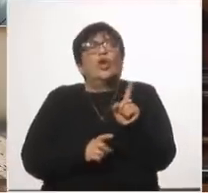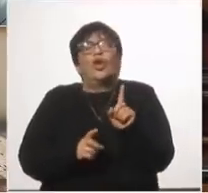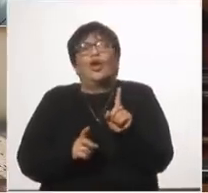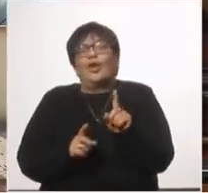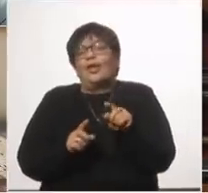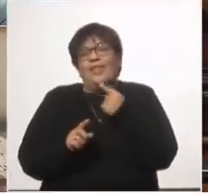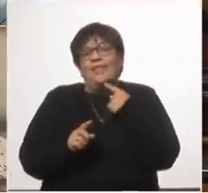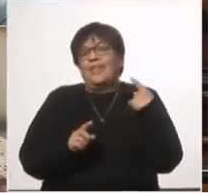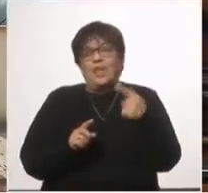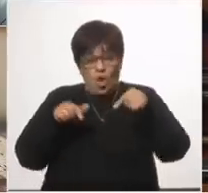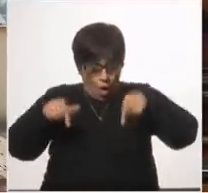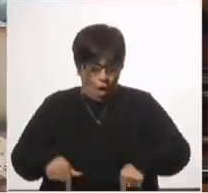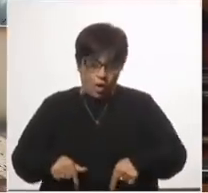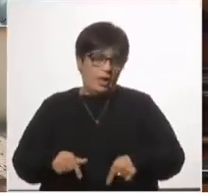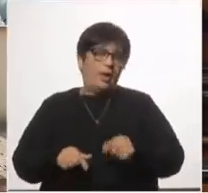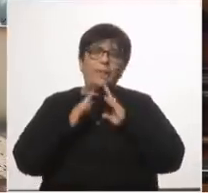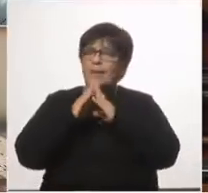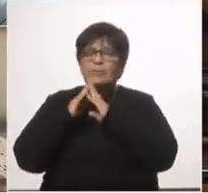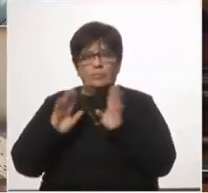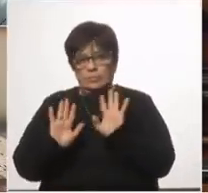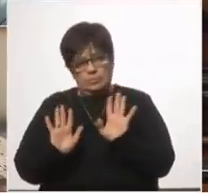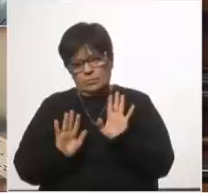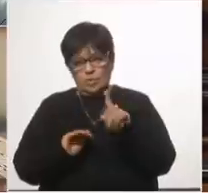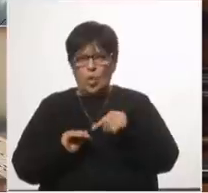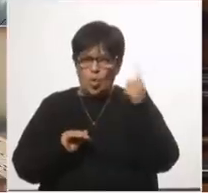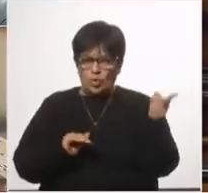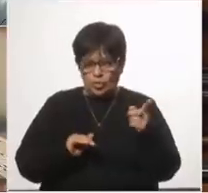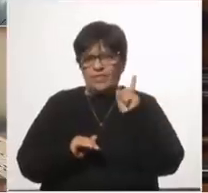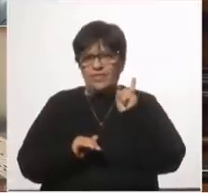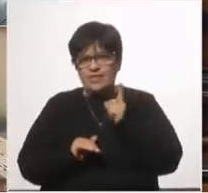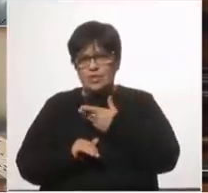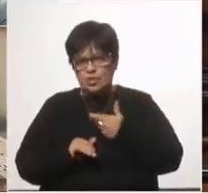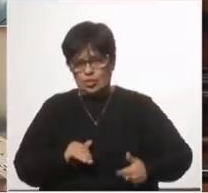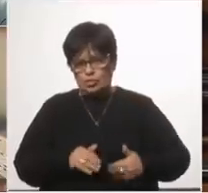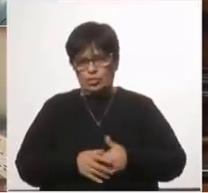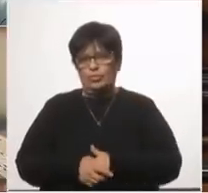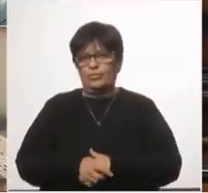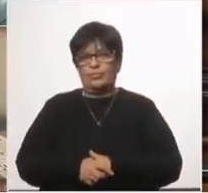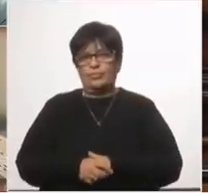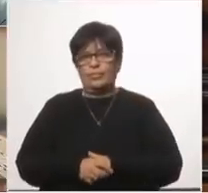expresó la presidenta de esta interpelación que va a decir mañana el gobierno sobre los salarios